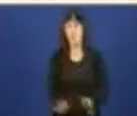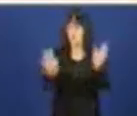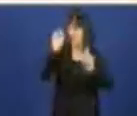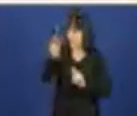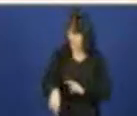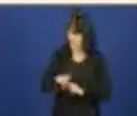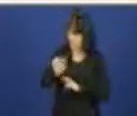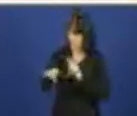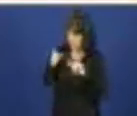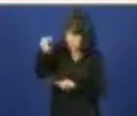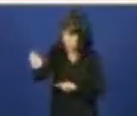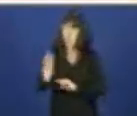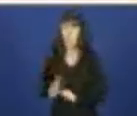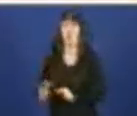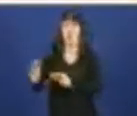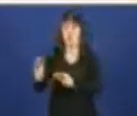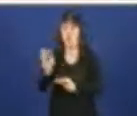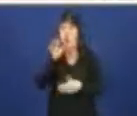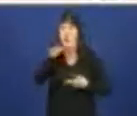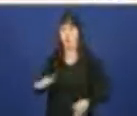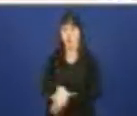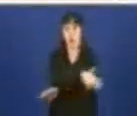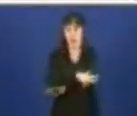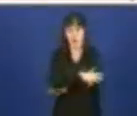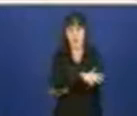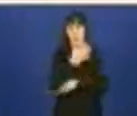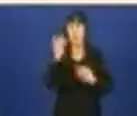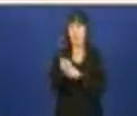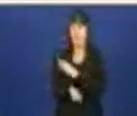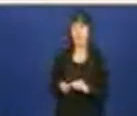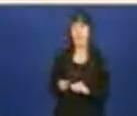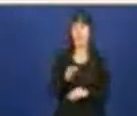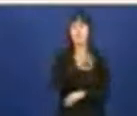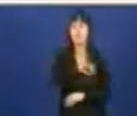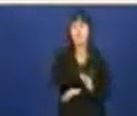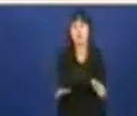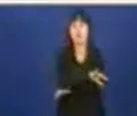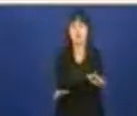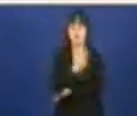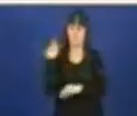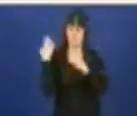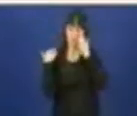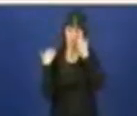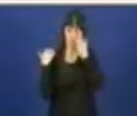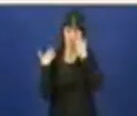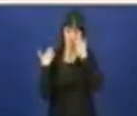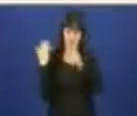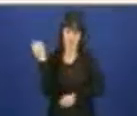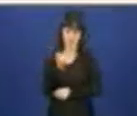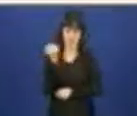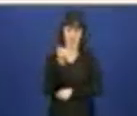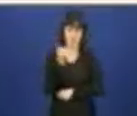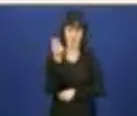tiveron nesta legislatura. E que fixeron con ela? Pois verás, señora conselleira, a dezembro de 2011, 35